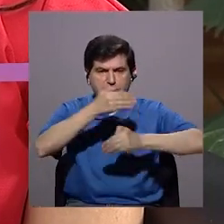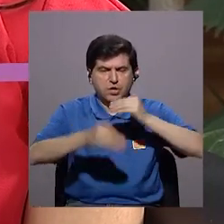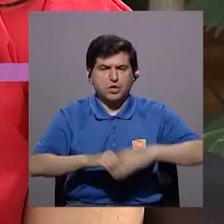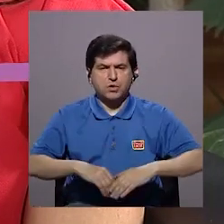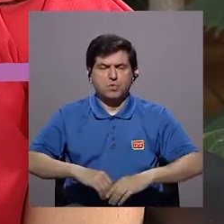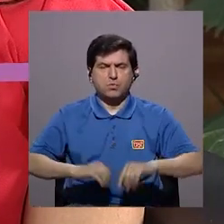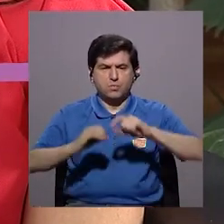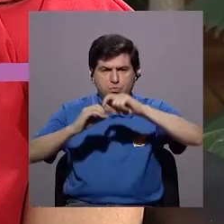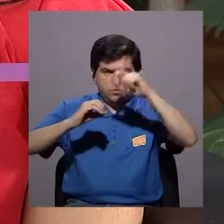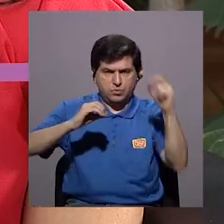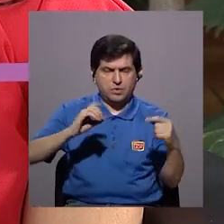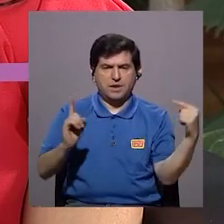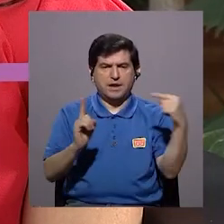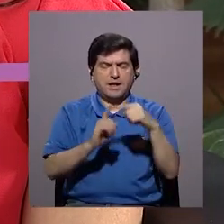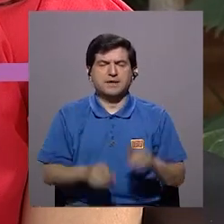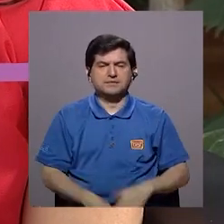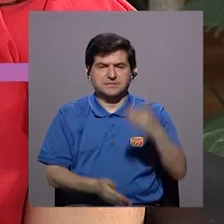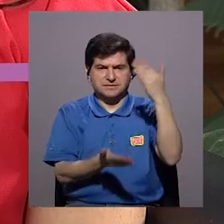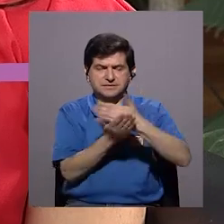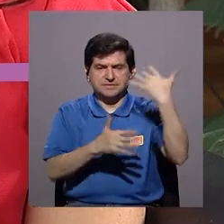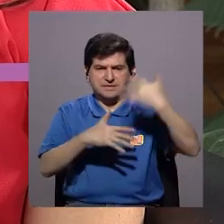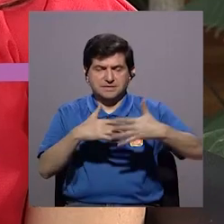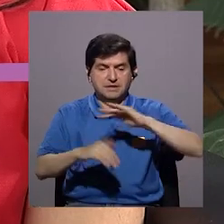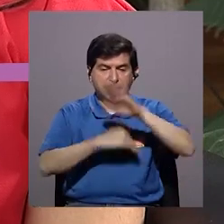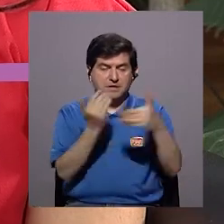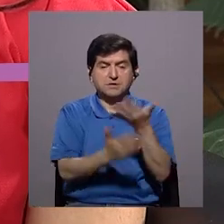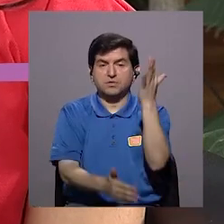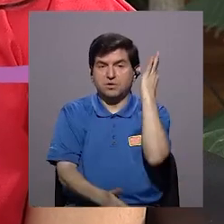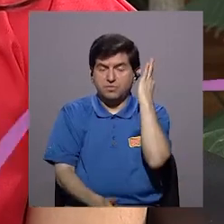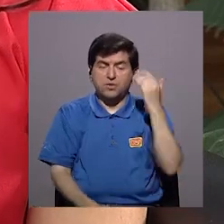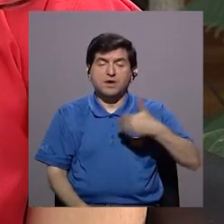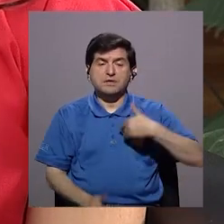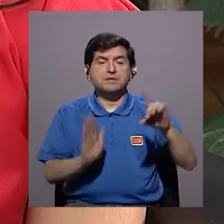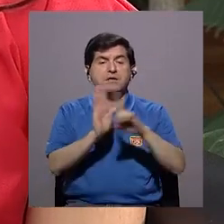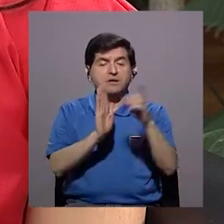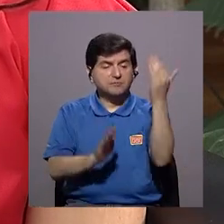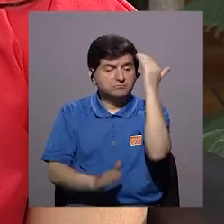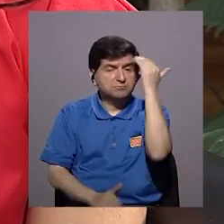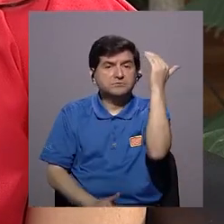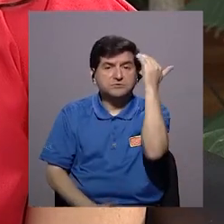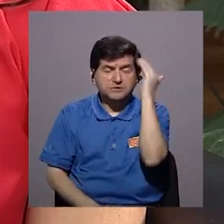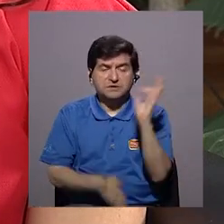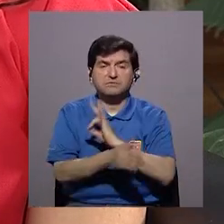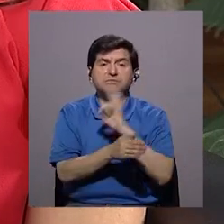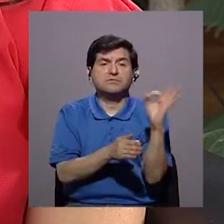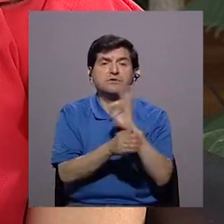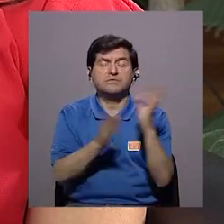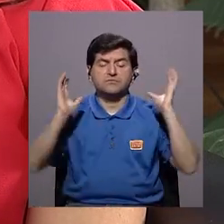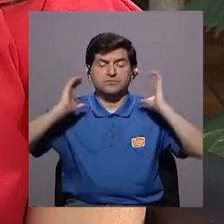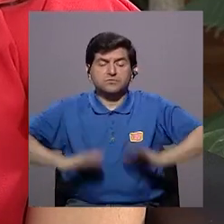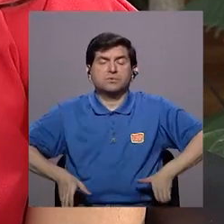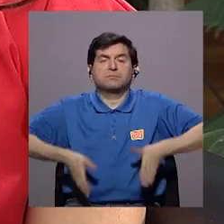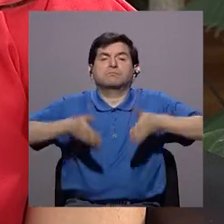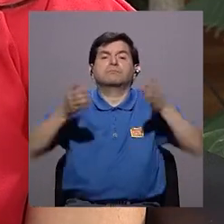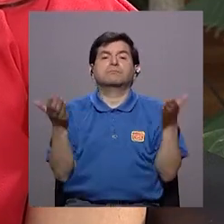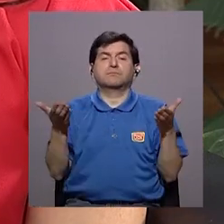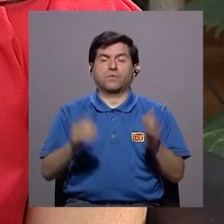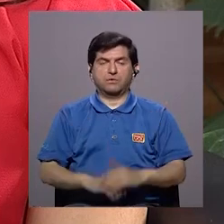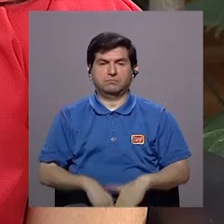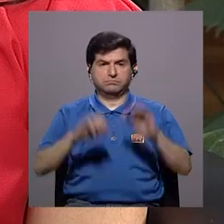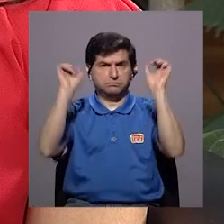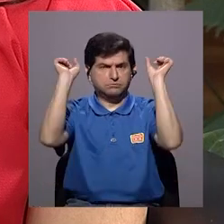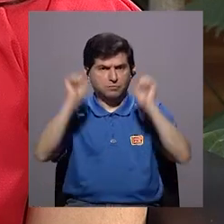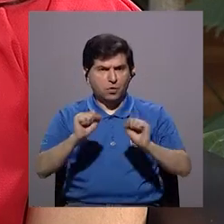ovárico, hasta llegar a la menopausa. Toda mujer debería y tiene el derecho de saber cómo está funcionando nuestro cuerpo.